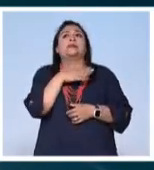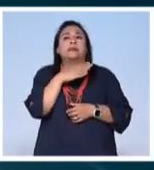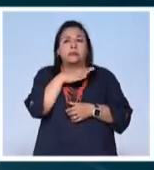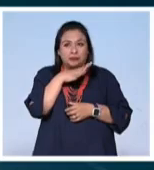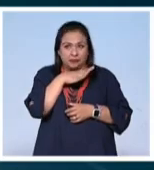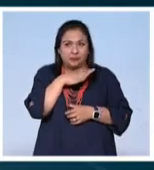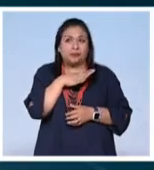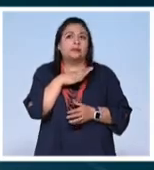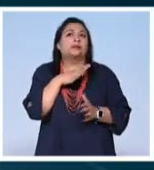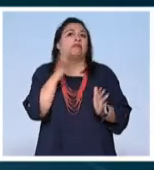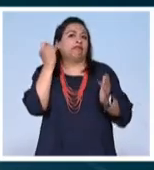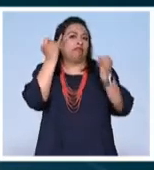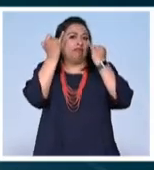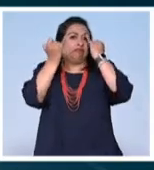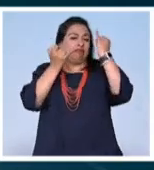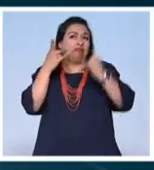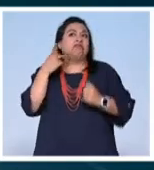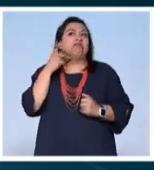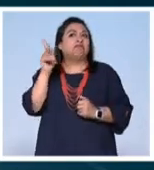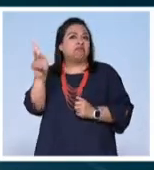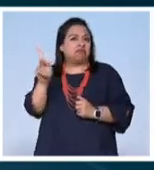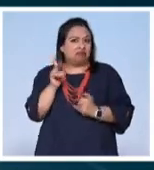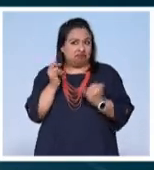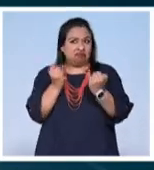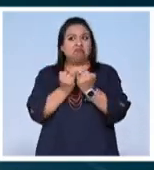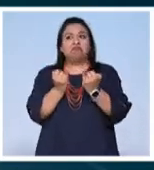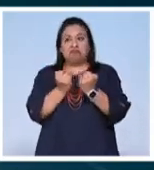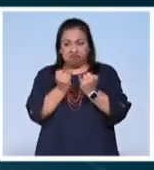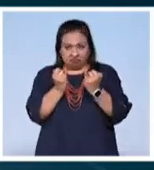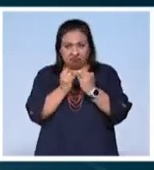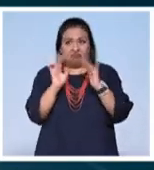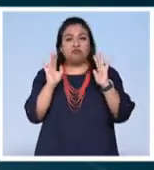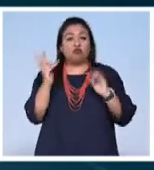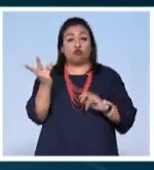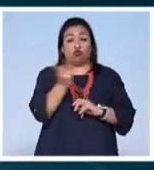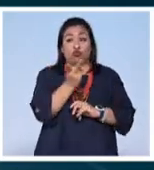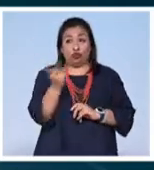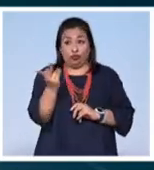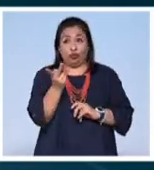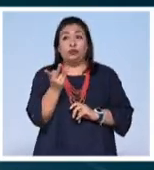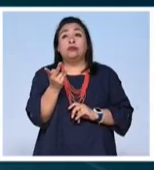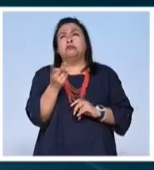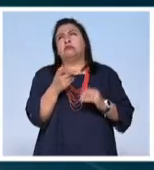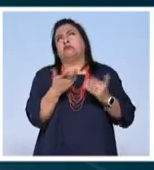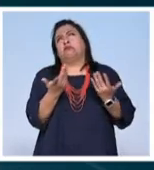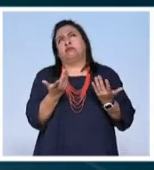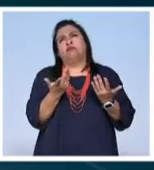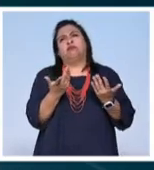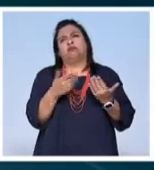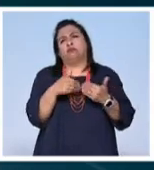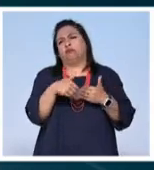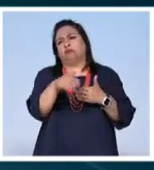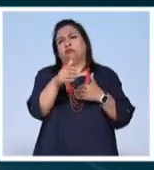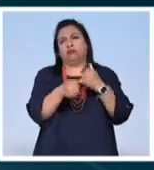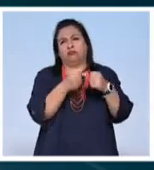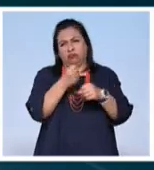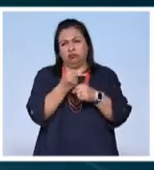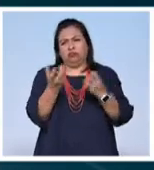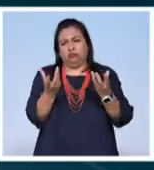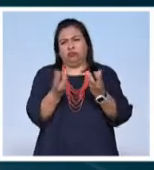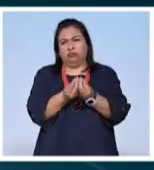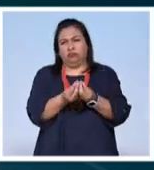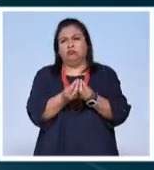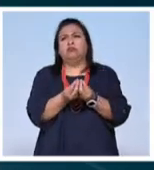ideas políticas similares. Y fueron durante los años que estuvieron